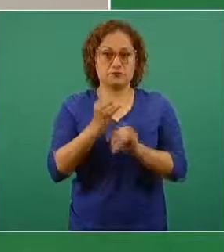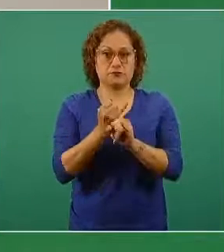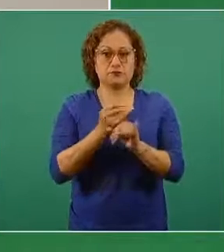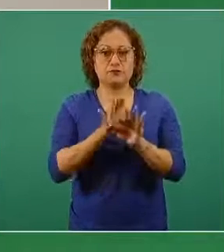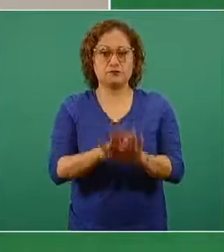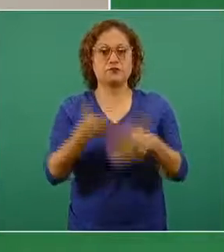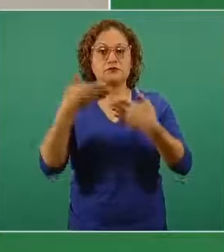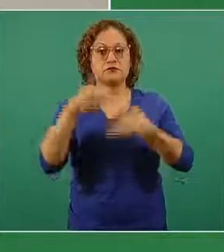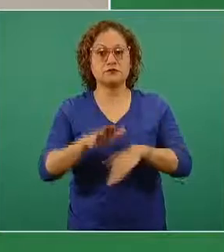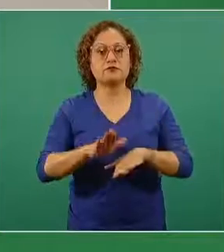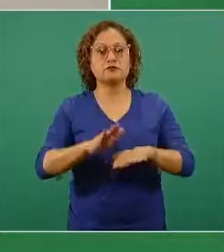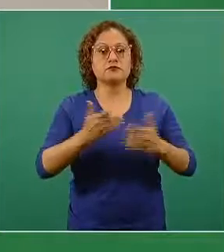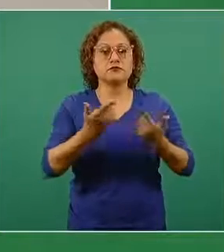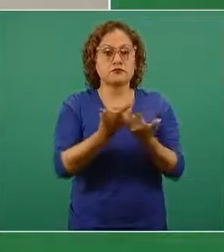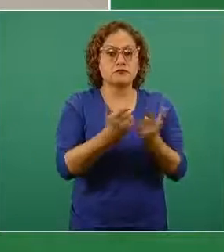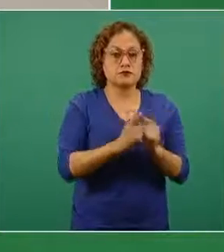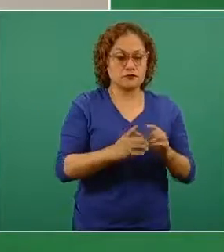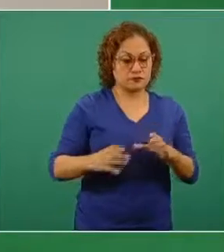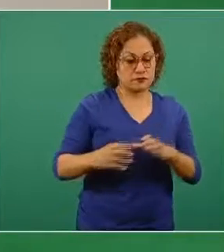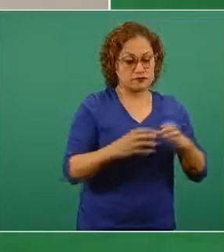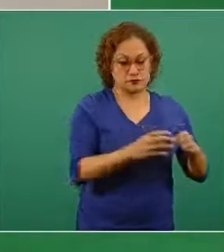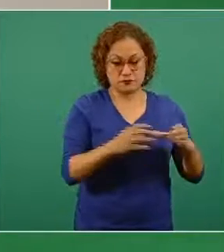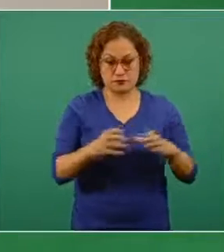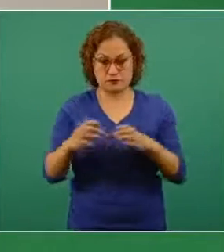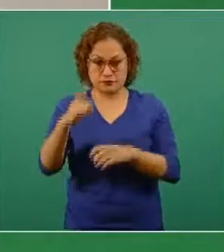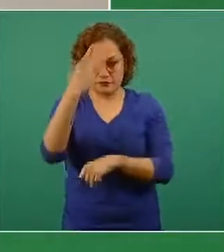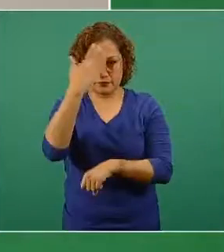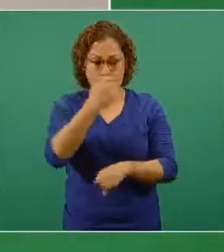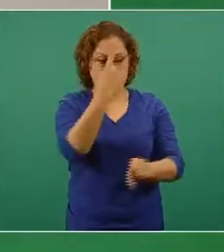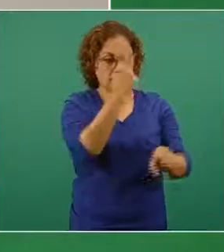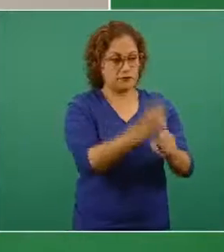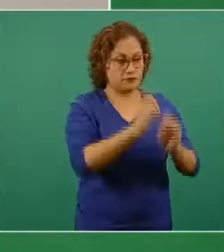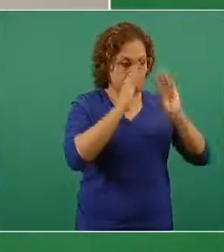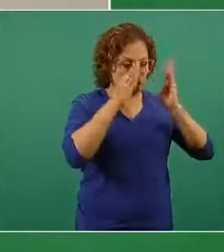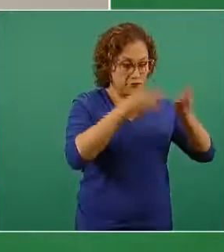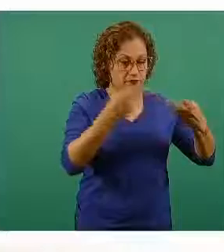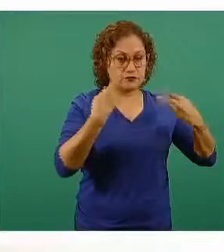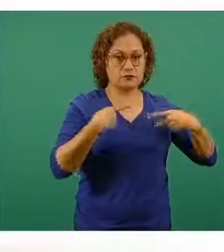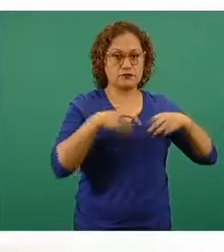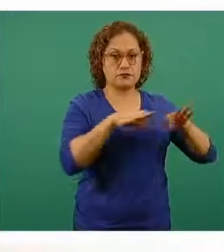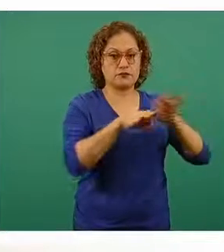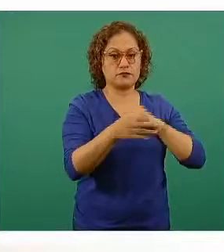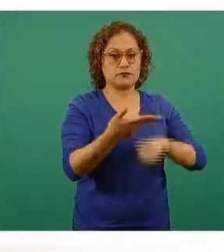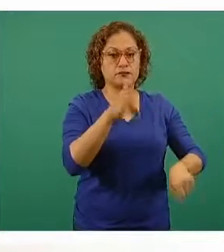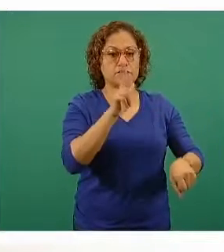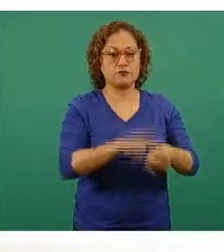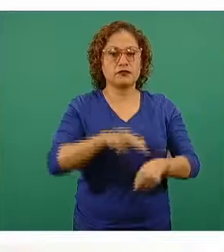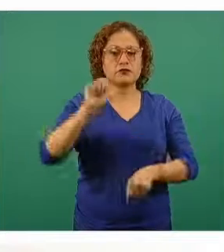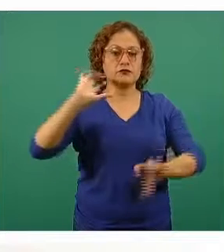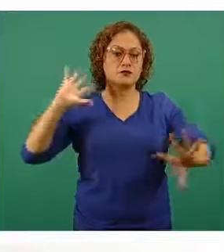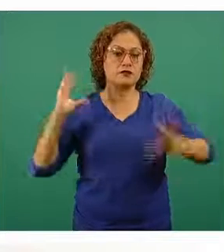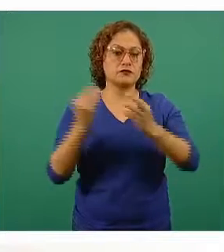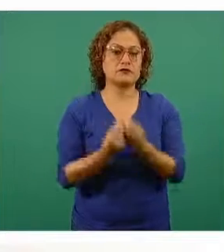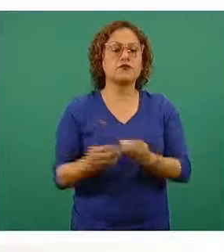ya las vacunas. El primero de ellos, los trabajadores de la salud, para el día de hoy actualiza 936 mil